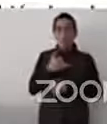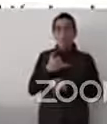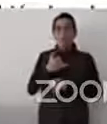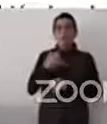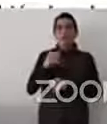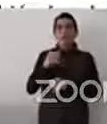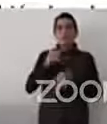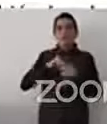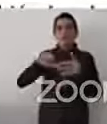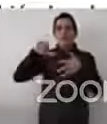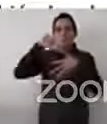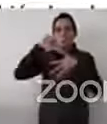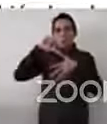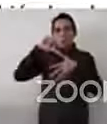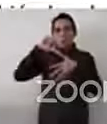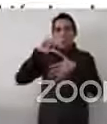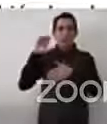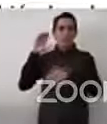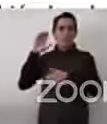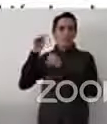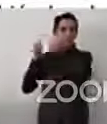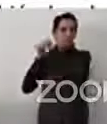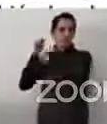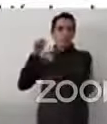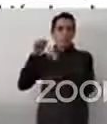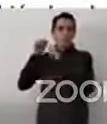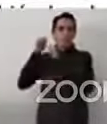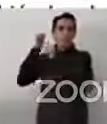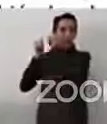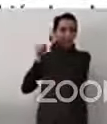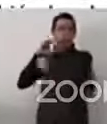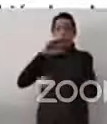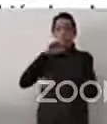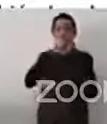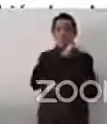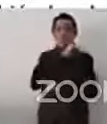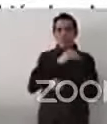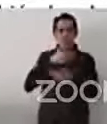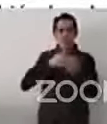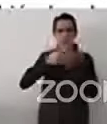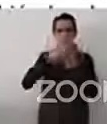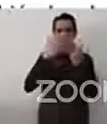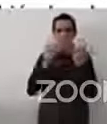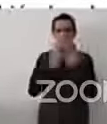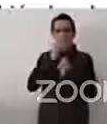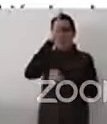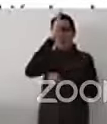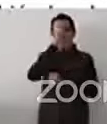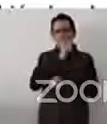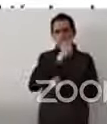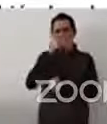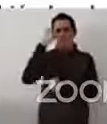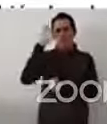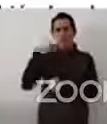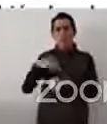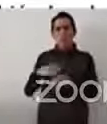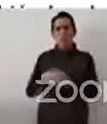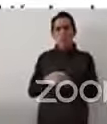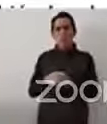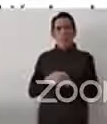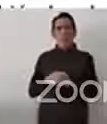partir de la creación de estos instrumentos, los estados empiezan a visibilizar lo invisible.